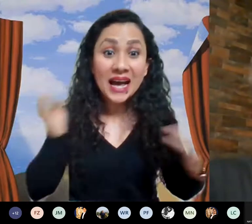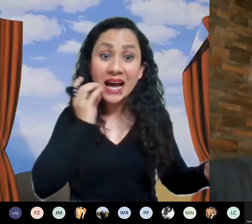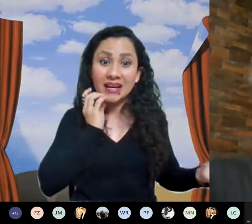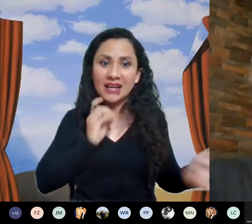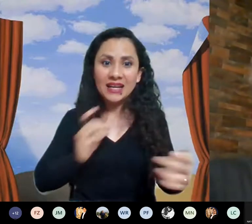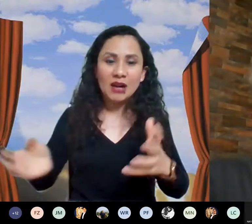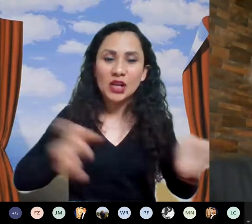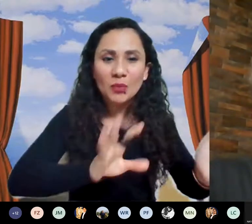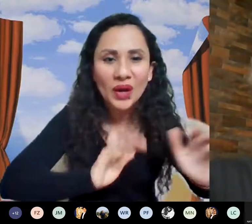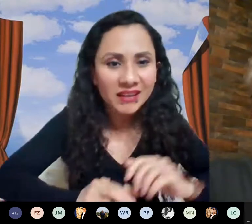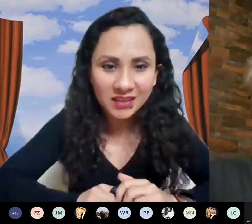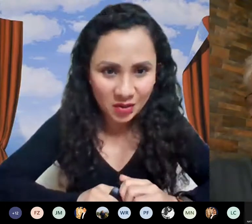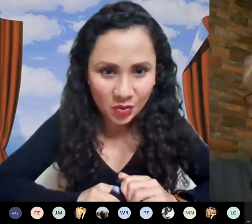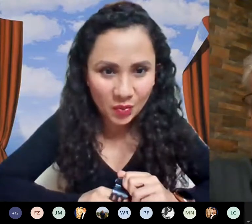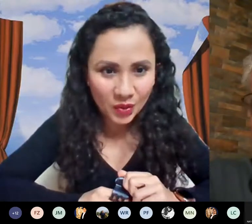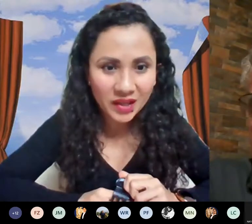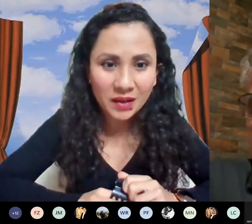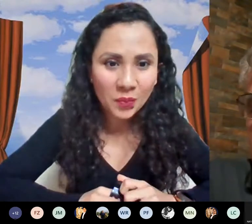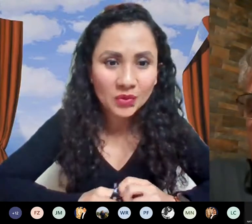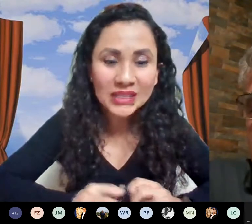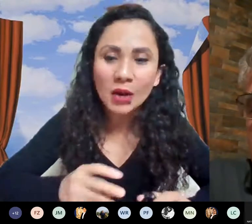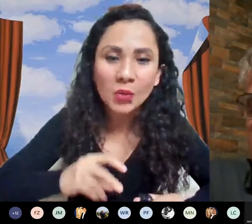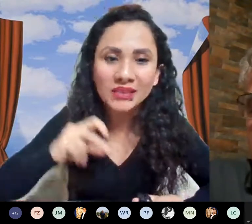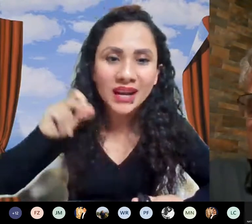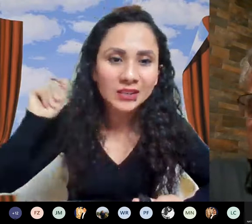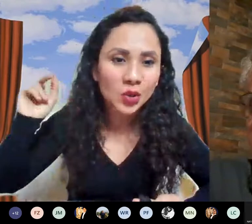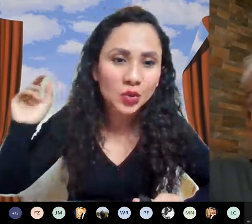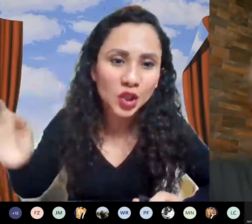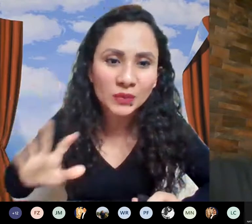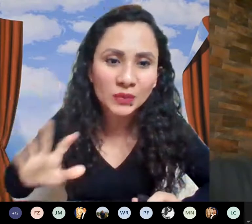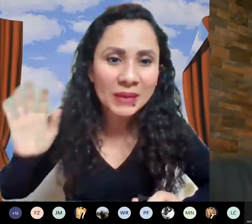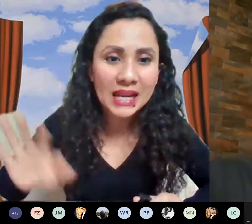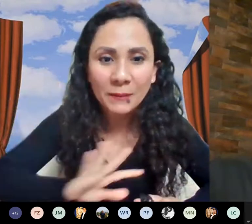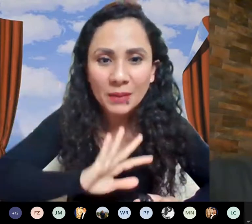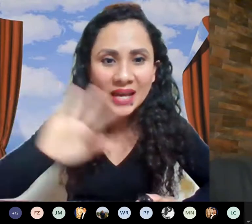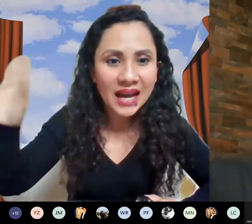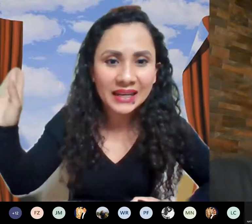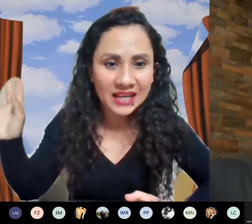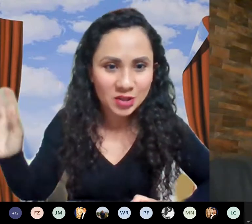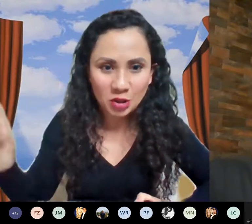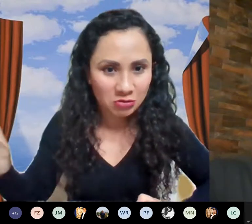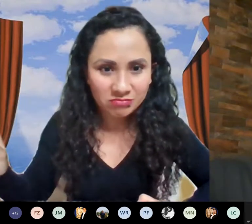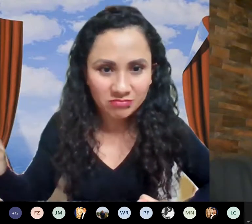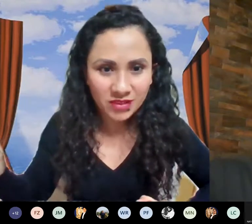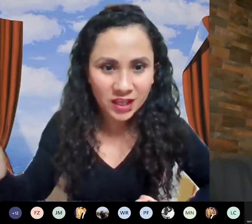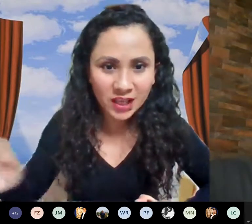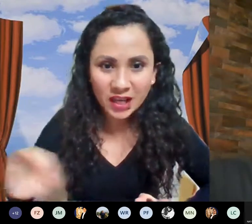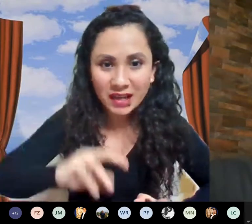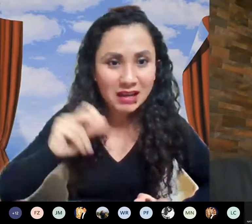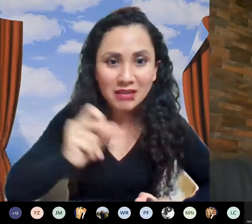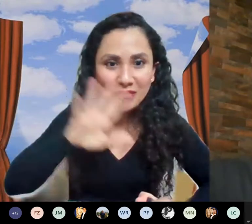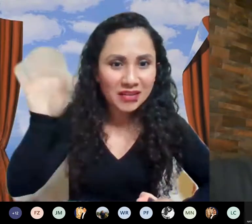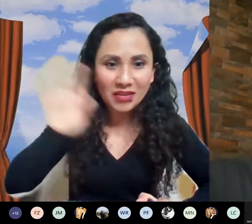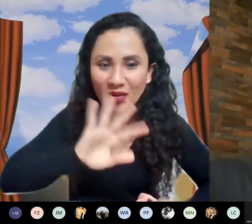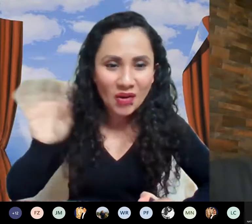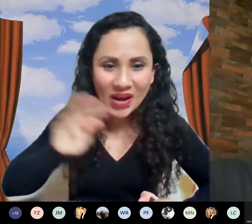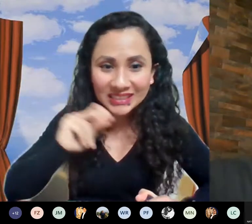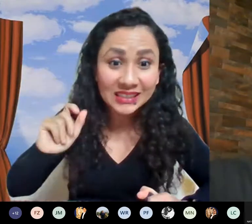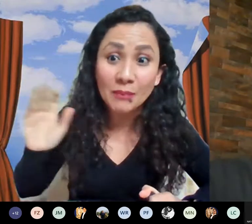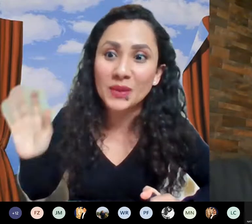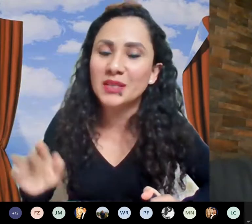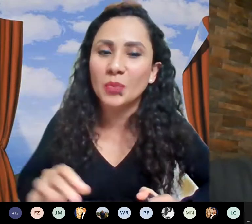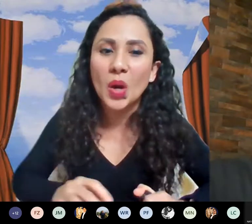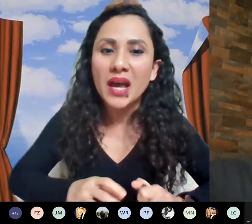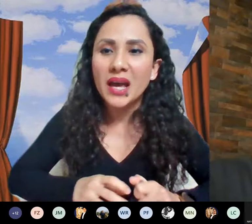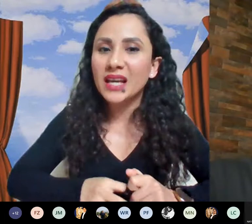para el algoritmo genético por ejemplo o sea que encuentra la solución óptima en la primera generación y que lo